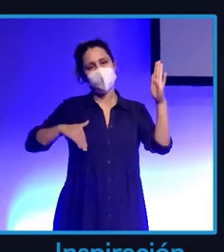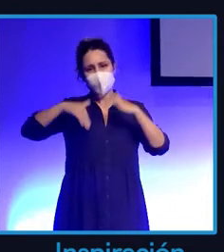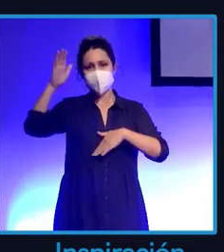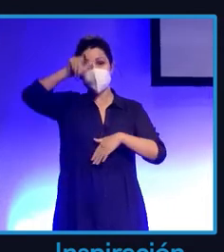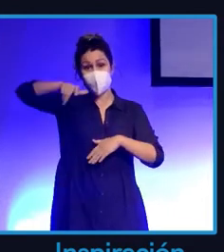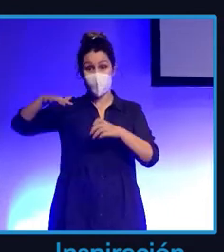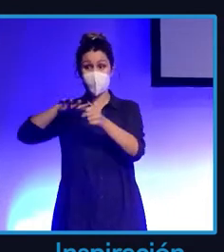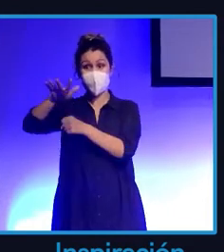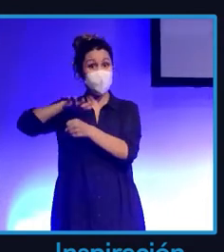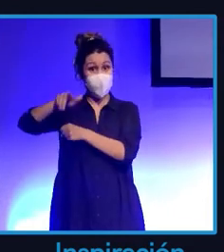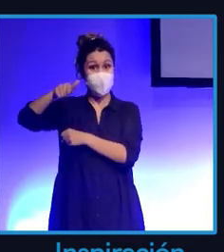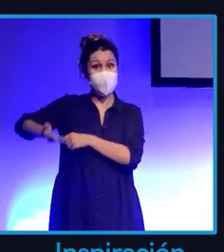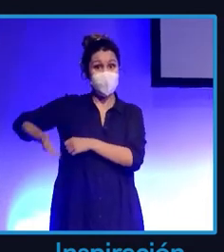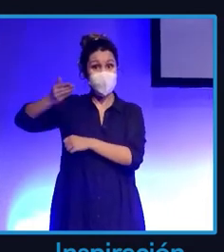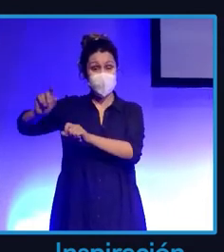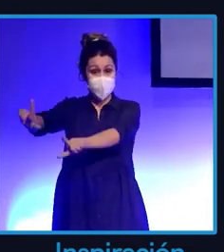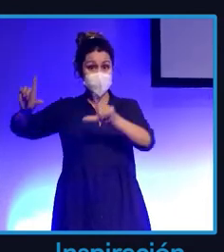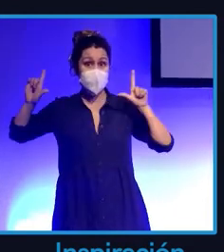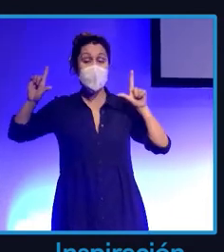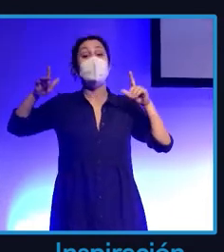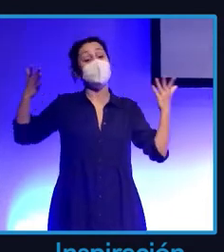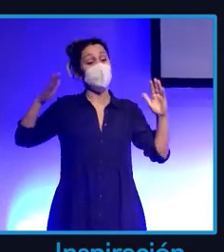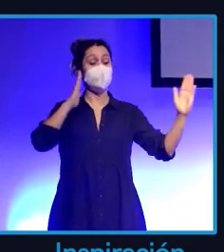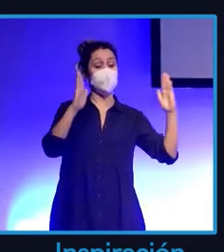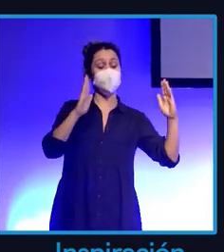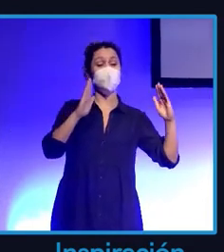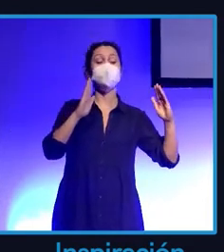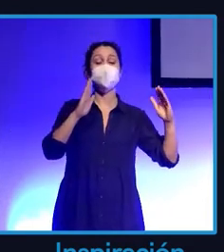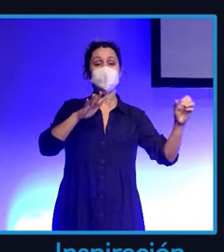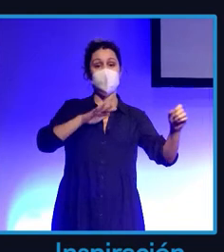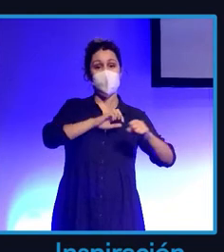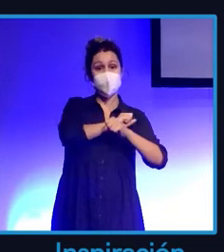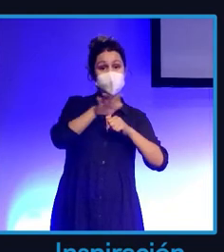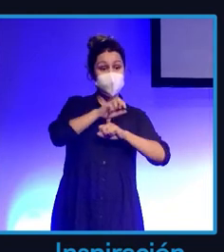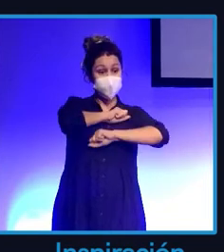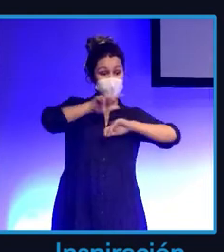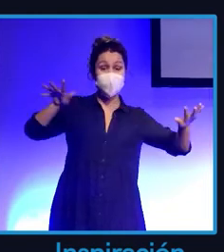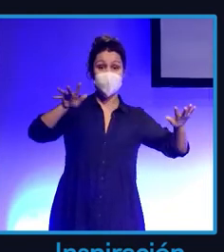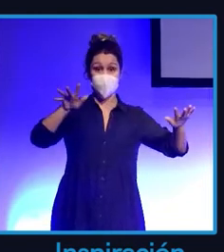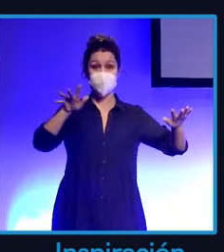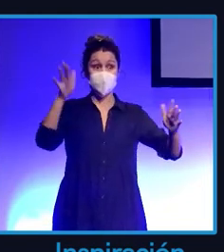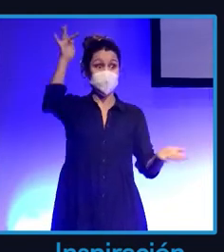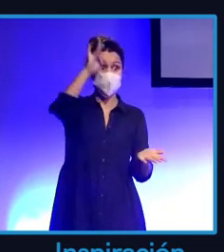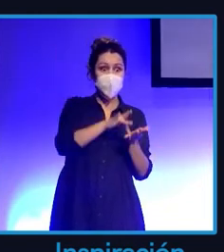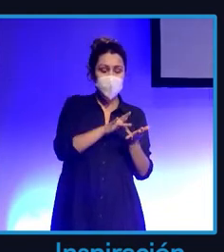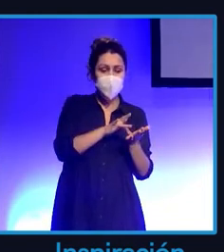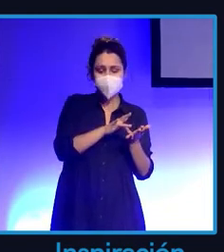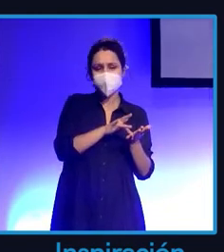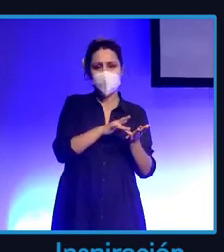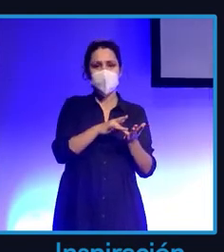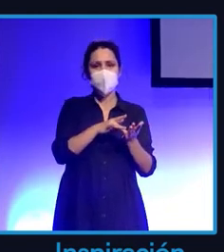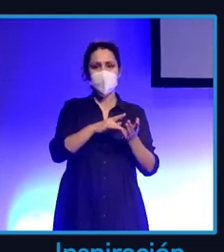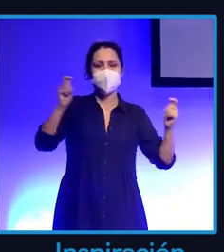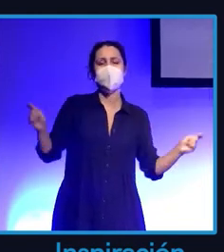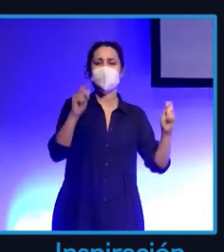sí que es verdad que cuando estalla la pandemia, por eso que estaba contando, de que no había manera de crear nuevas